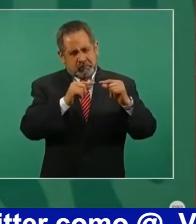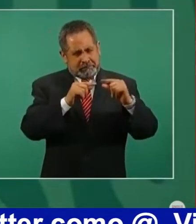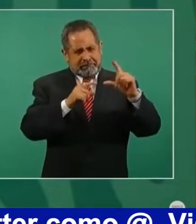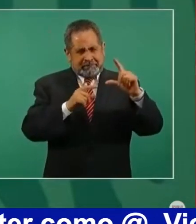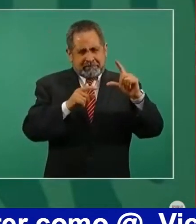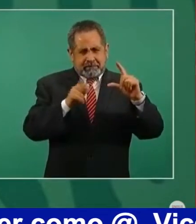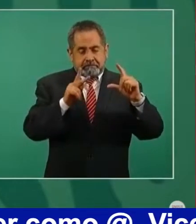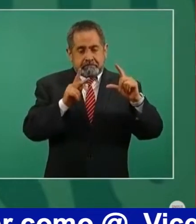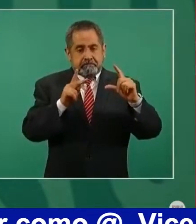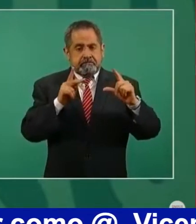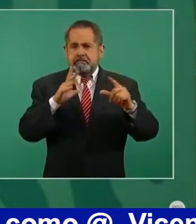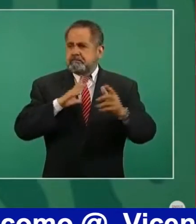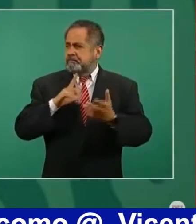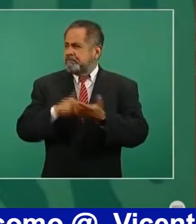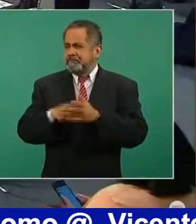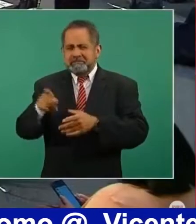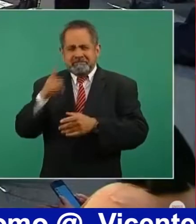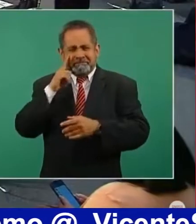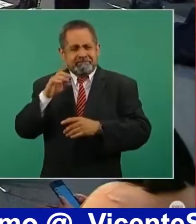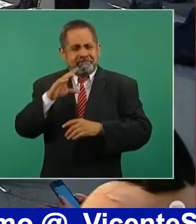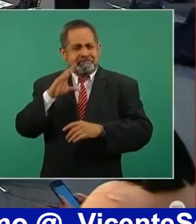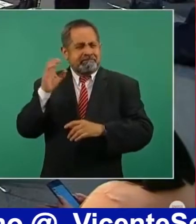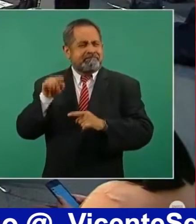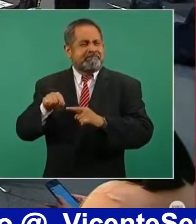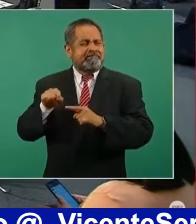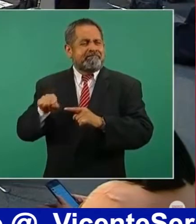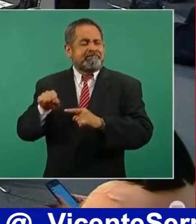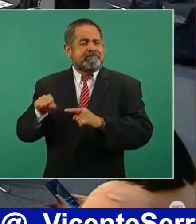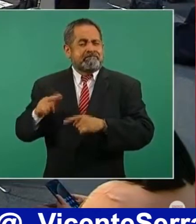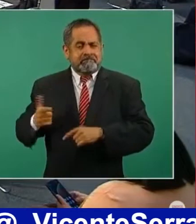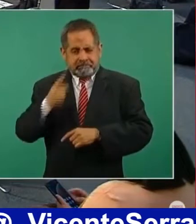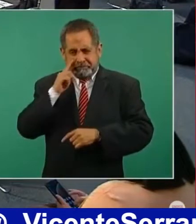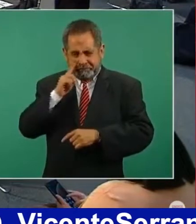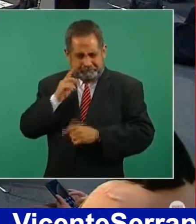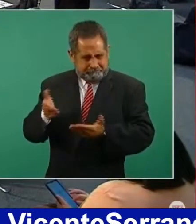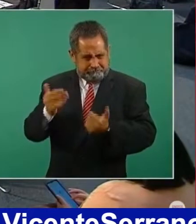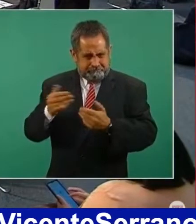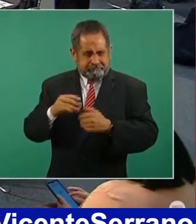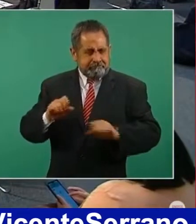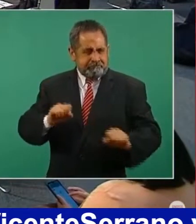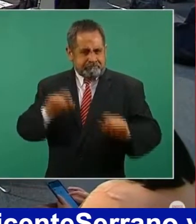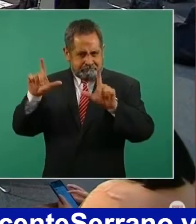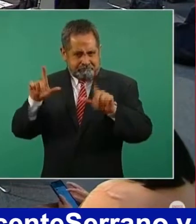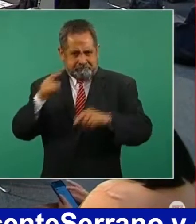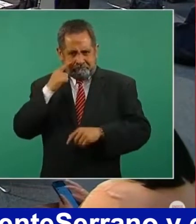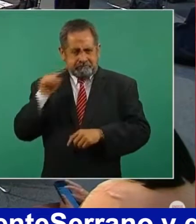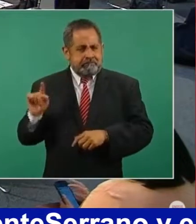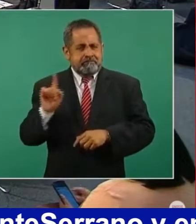hay una lámina ahí de Guanajuato, si se puede poner,